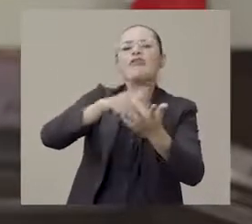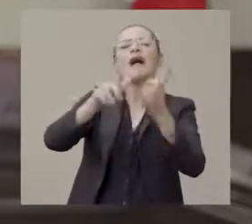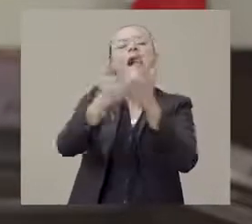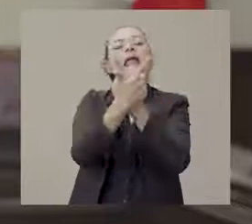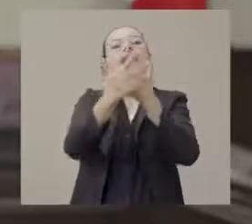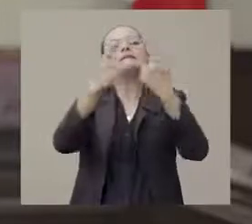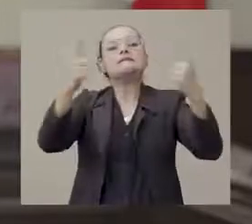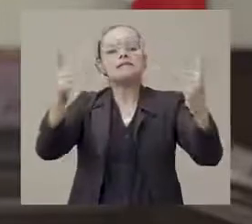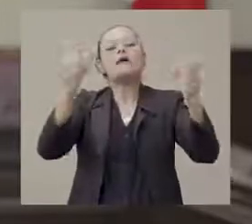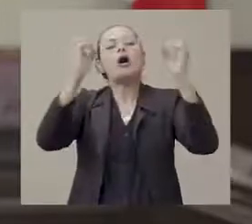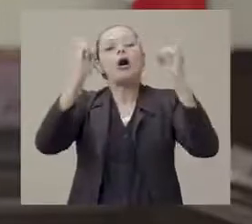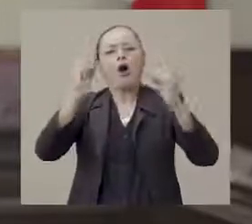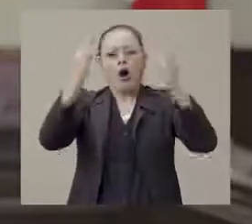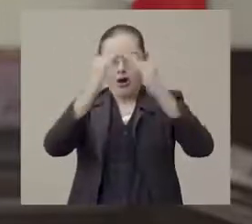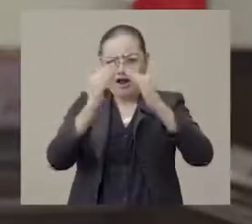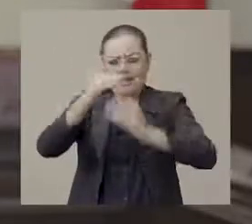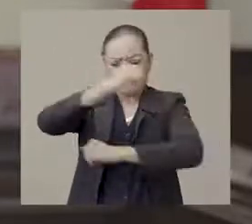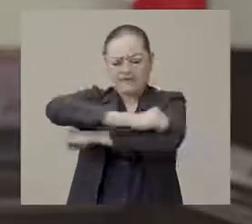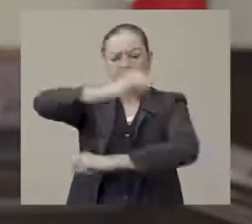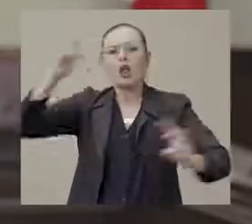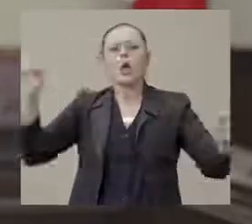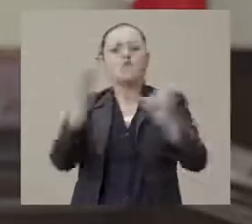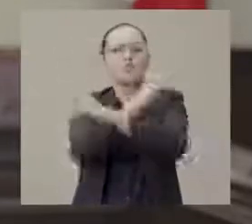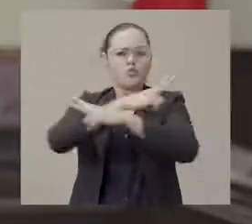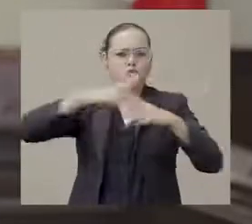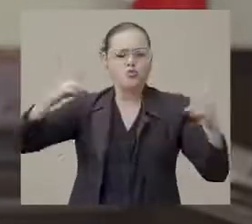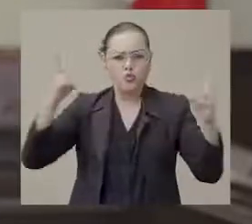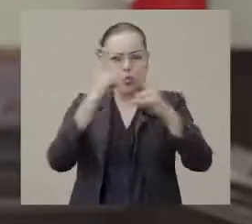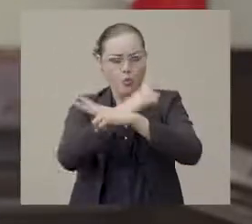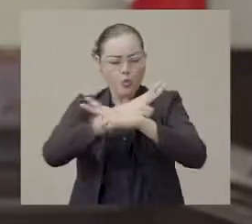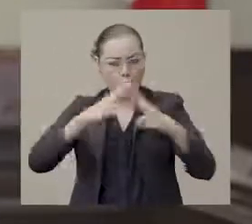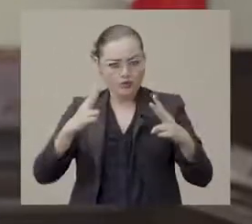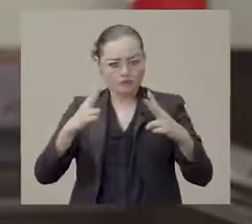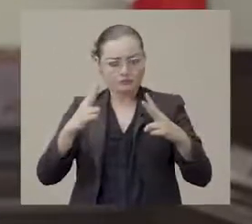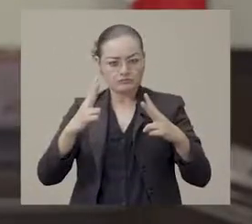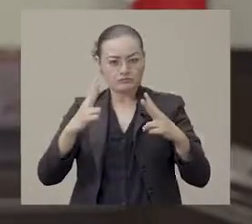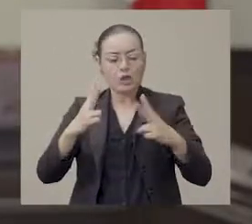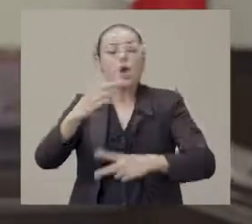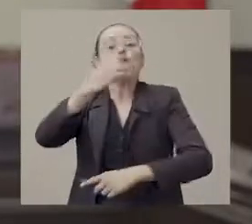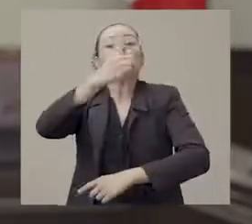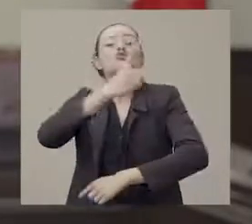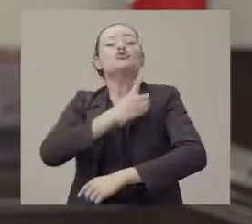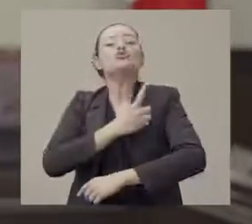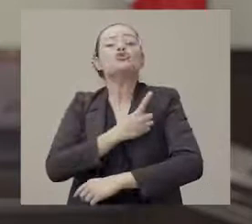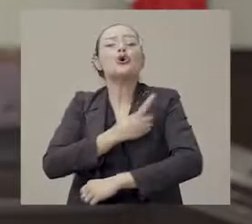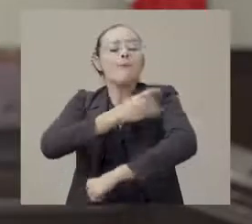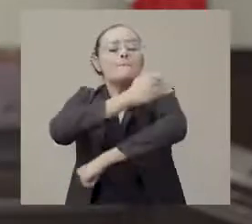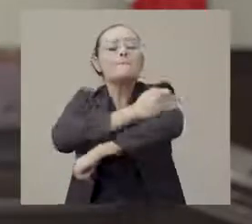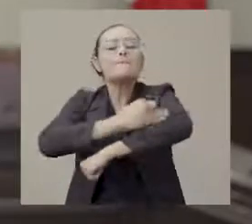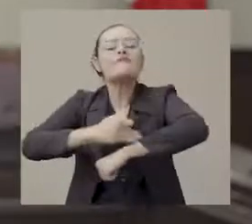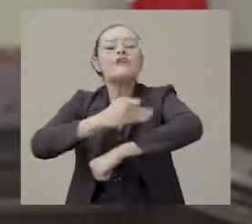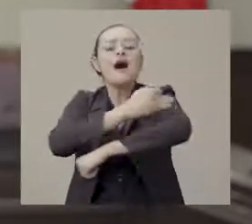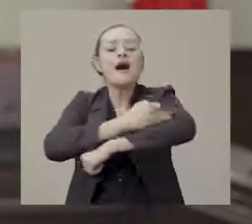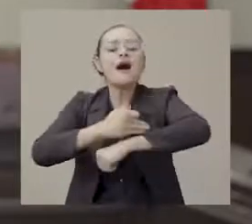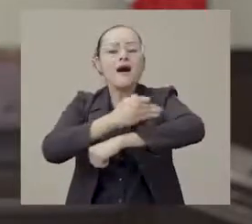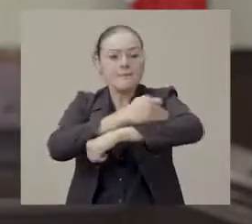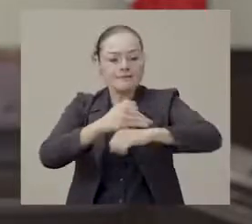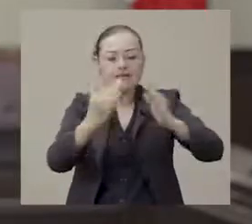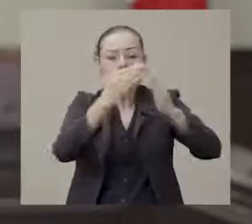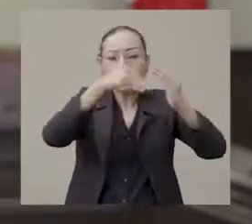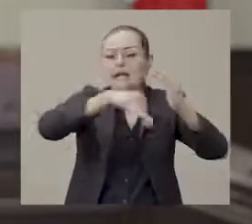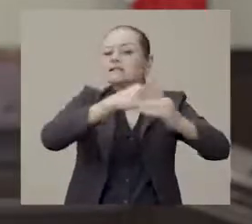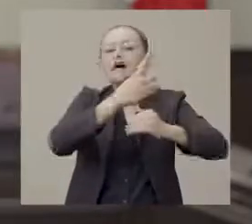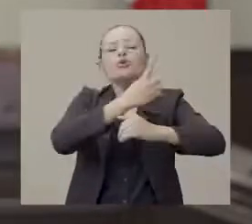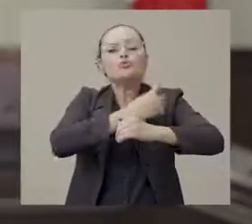aire libre o en lugares con amplia ventilación natural y en compañía solo de las personas que conforman nuestro núcleo